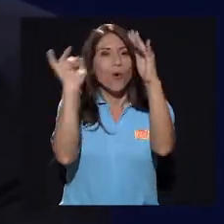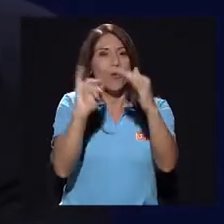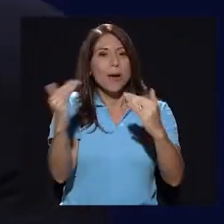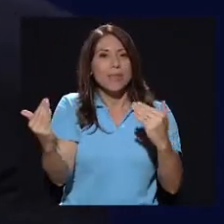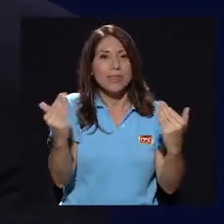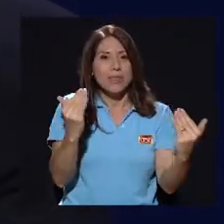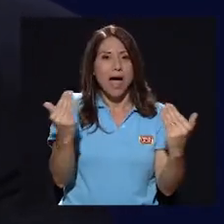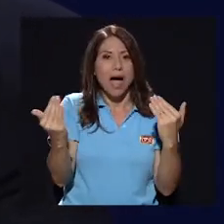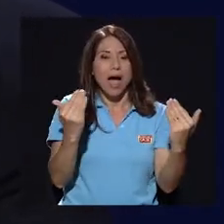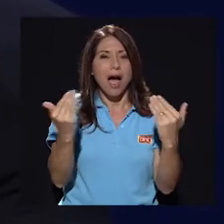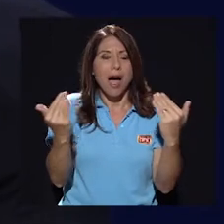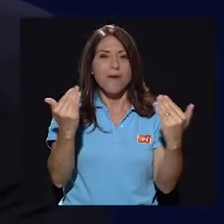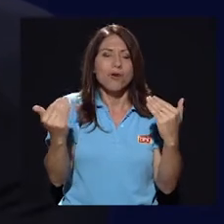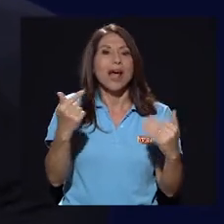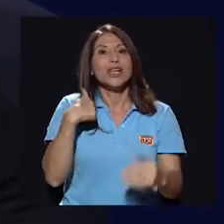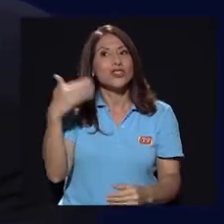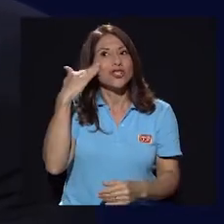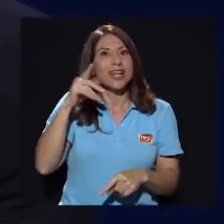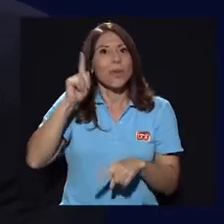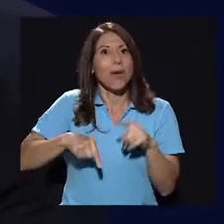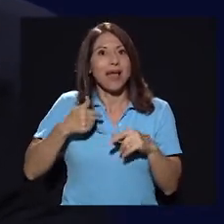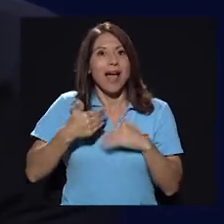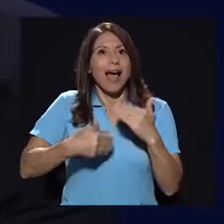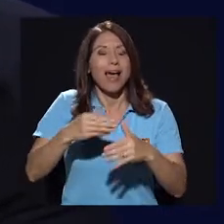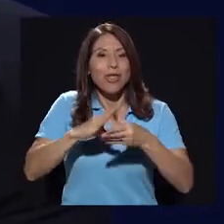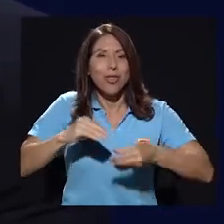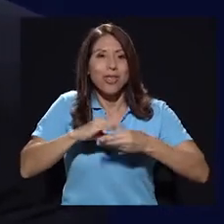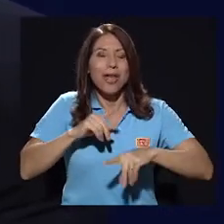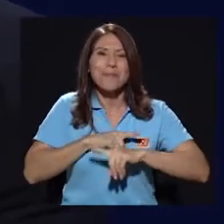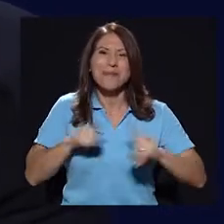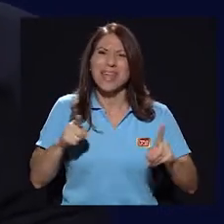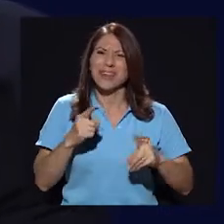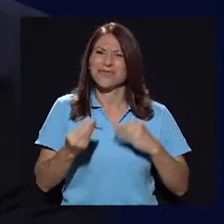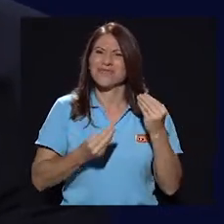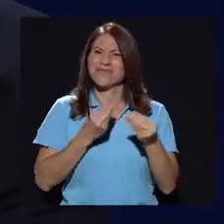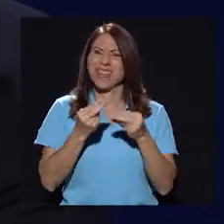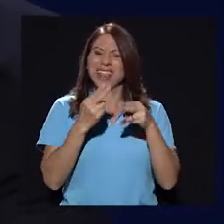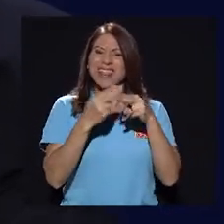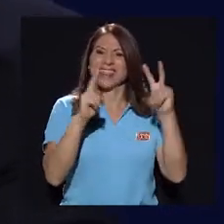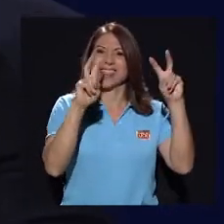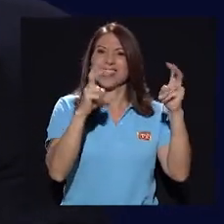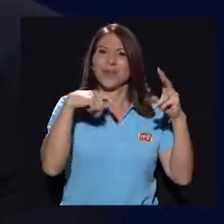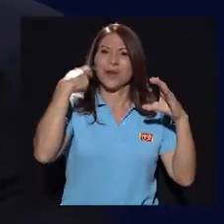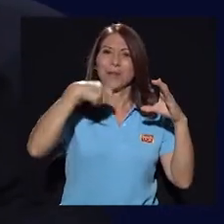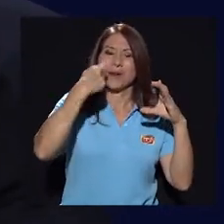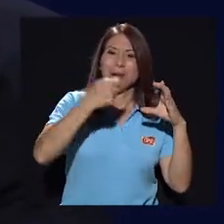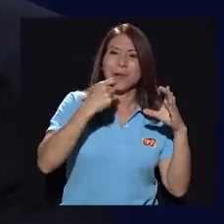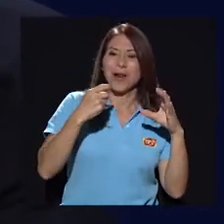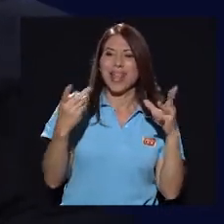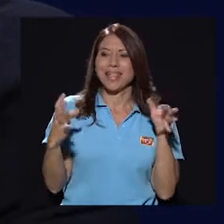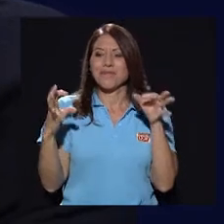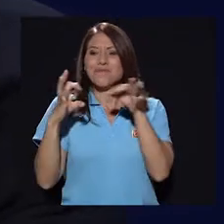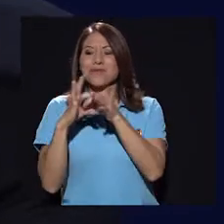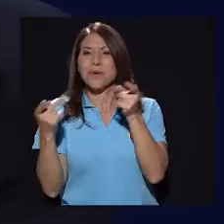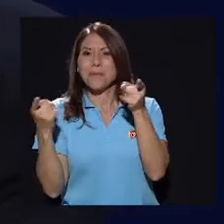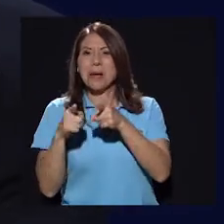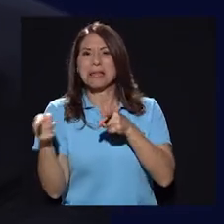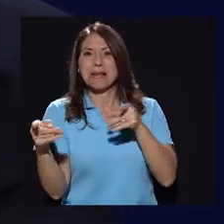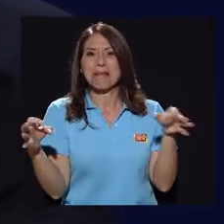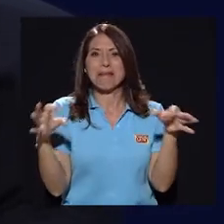entonces, yo sé que no pueden adelantar mucho, pero ¿qué relación hay entre el título y la trama?